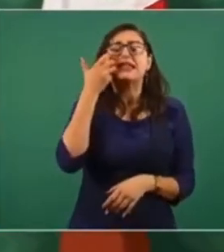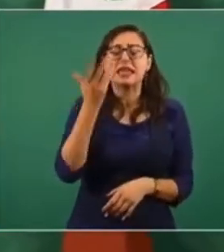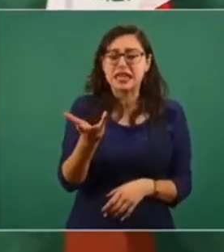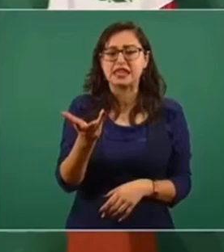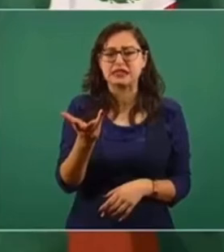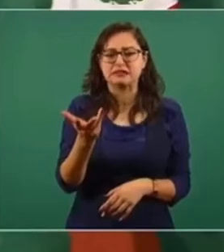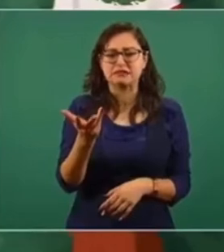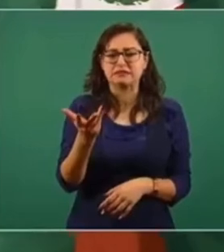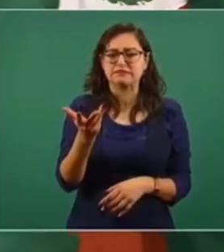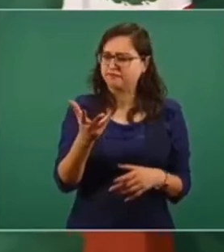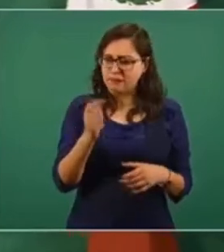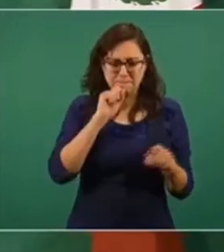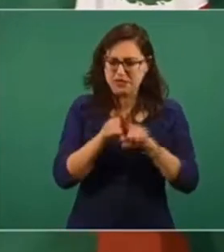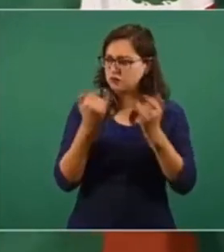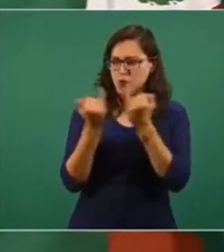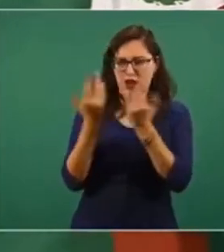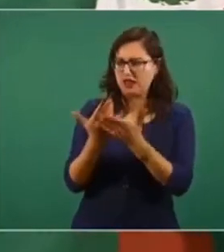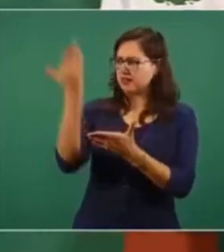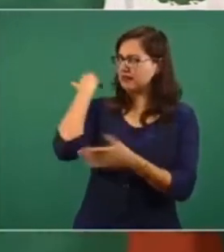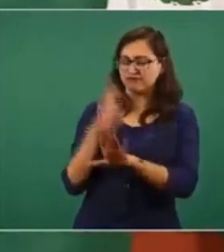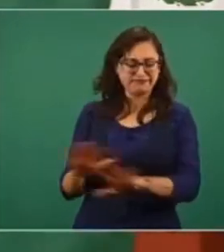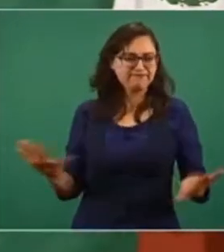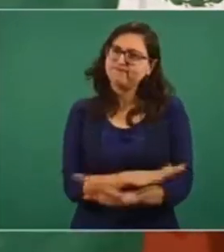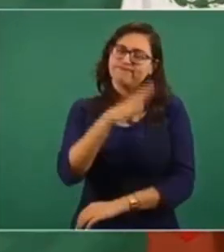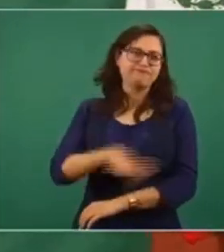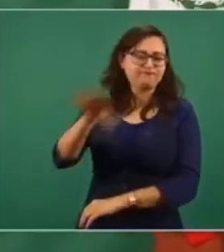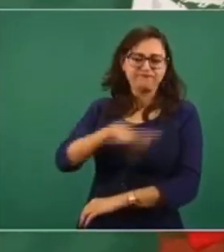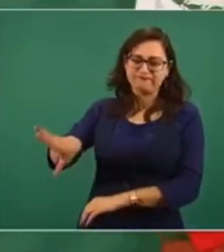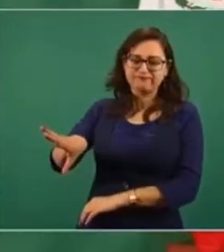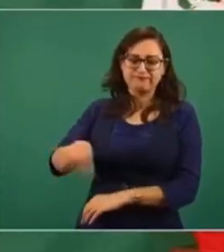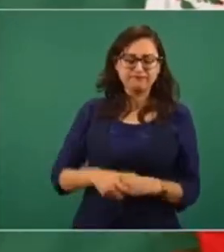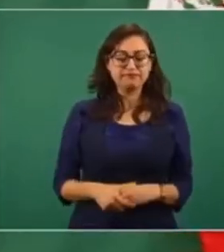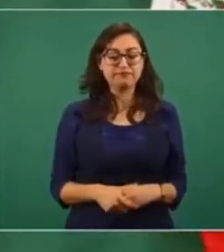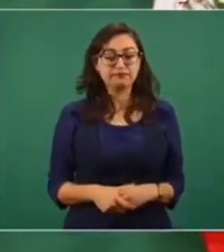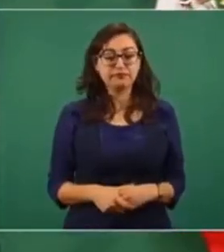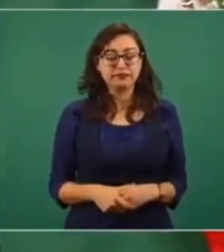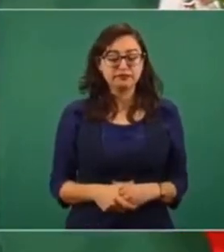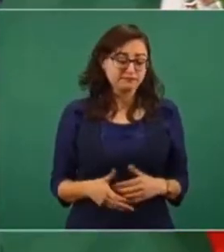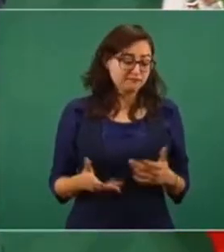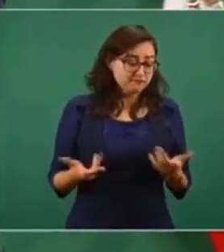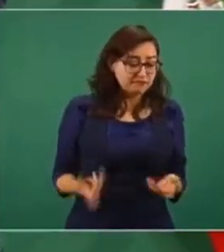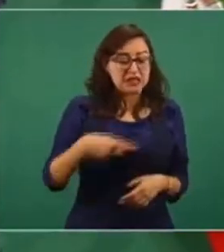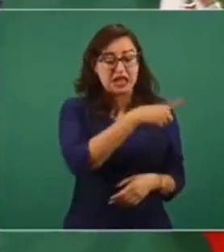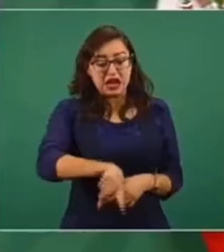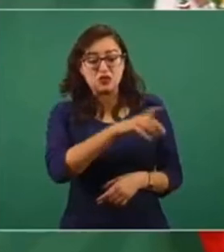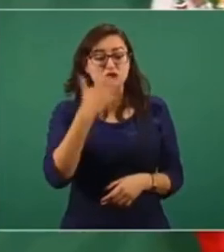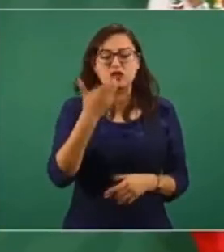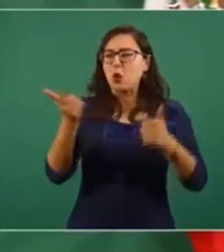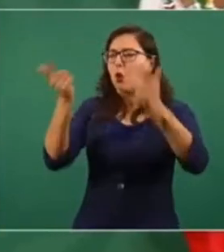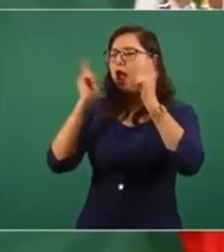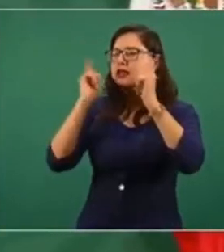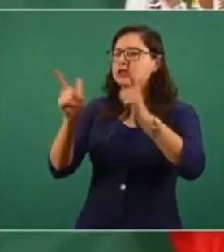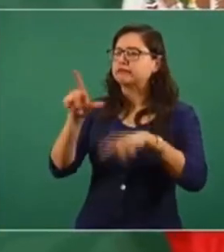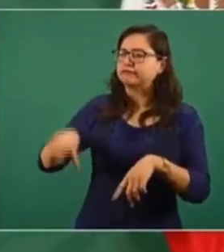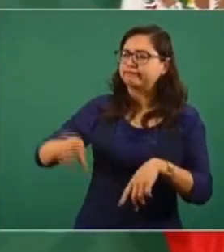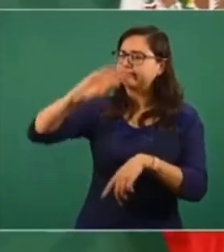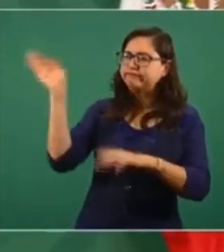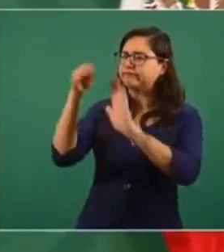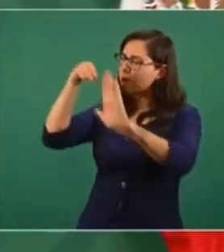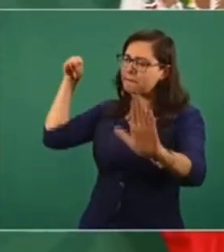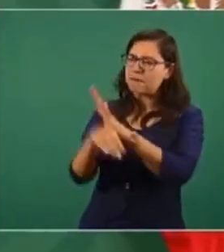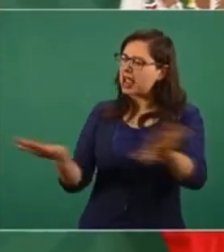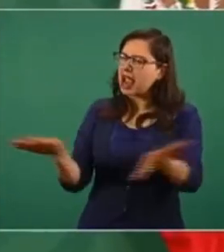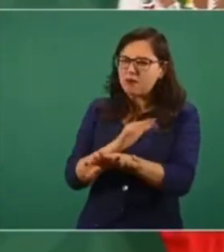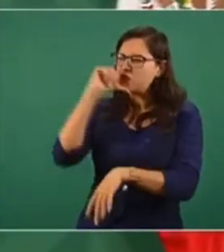conservar, pues oponen a la transformación y quisieran que fracasáramos en el propósito de